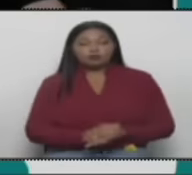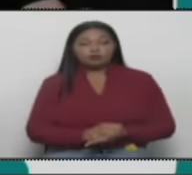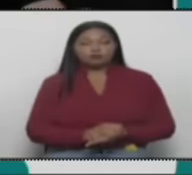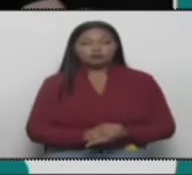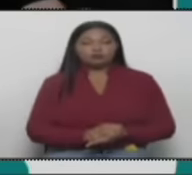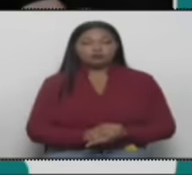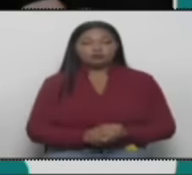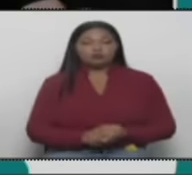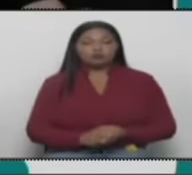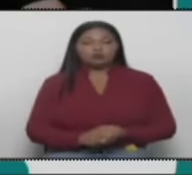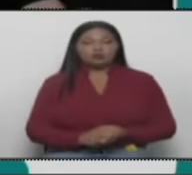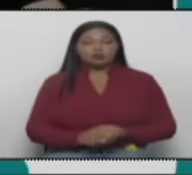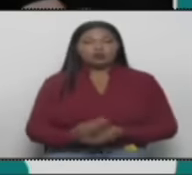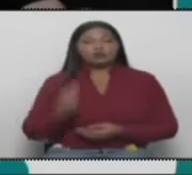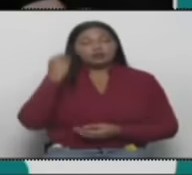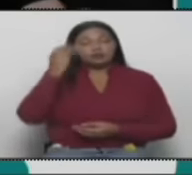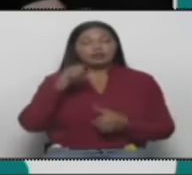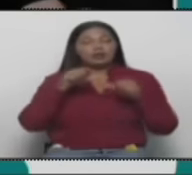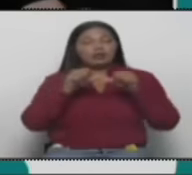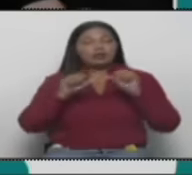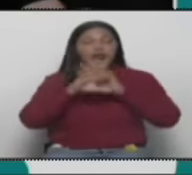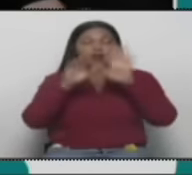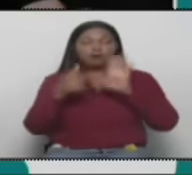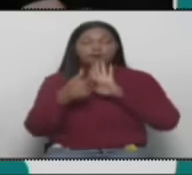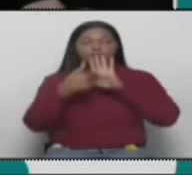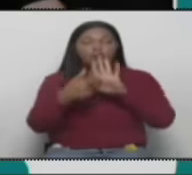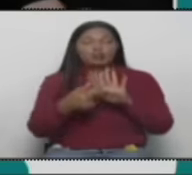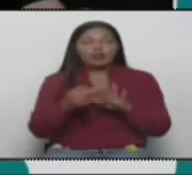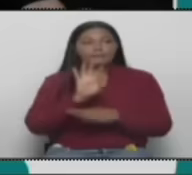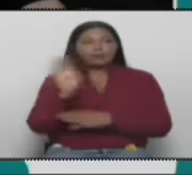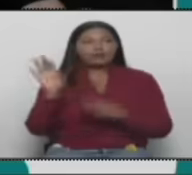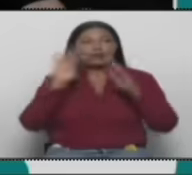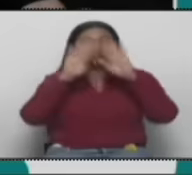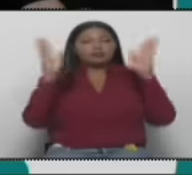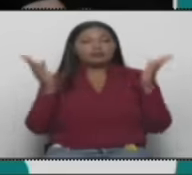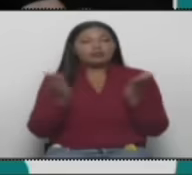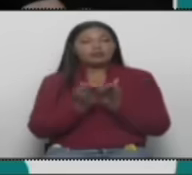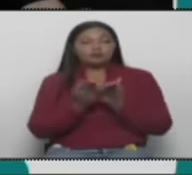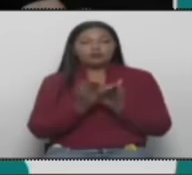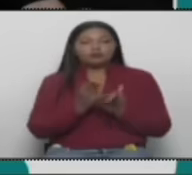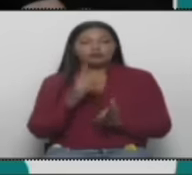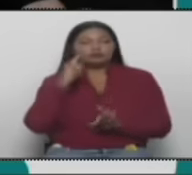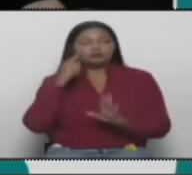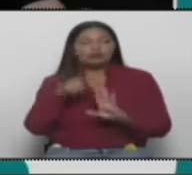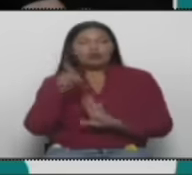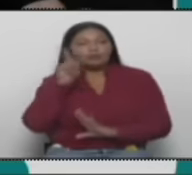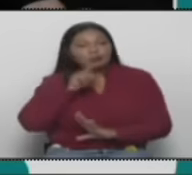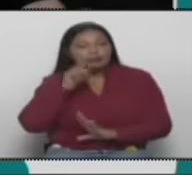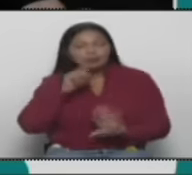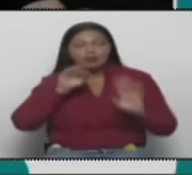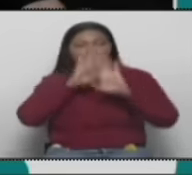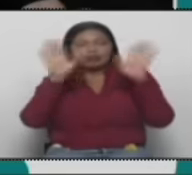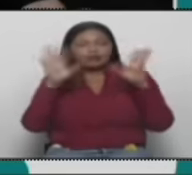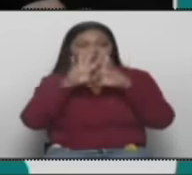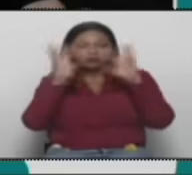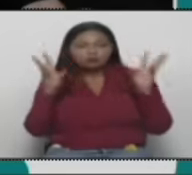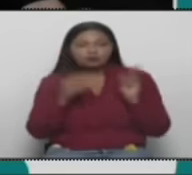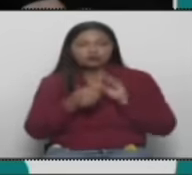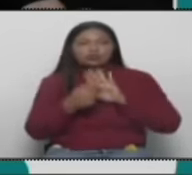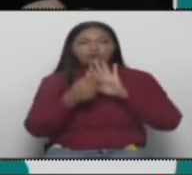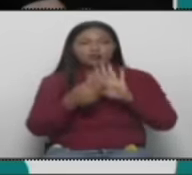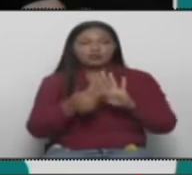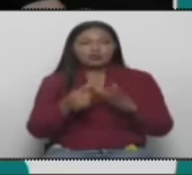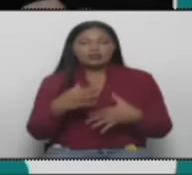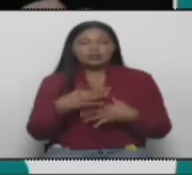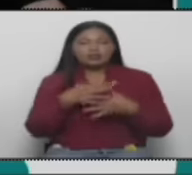quedaría muy claro ante el país y ante el mundo la enorme mentira colectiva que han